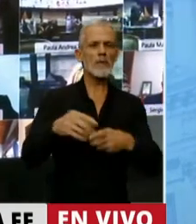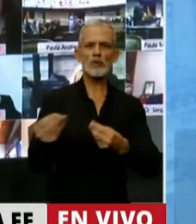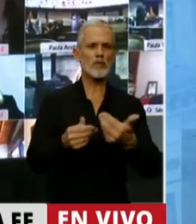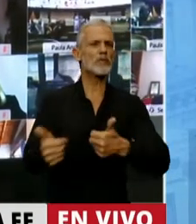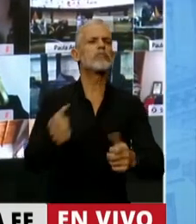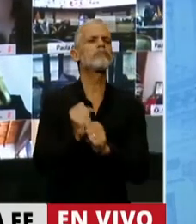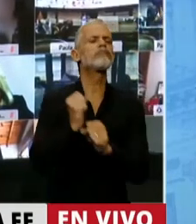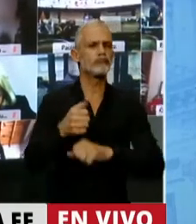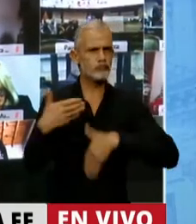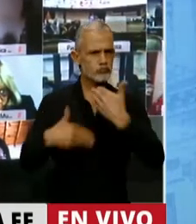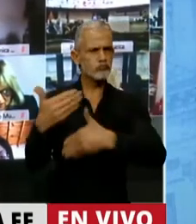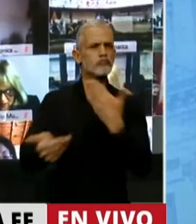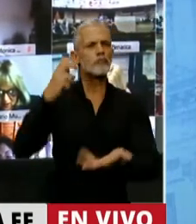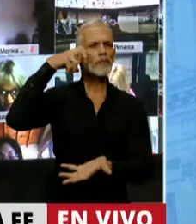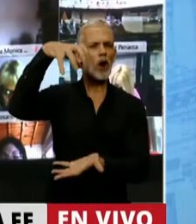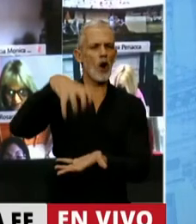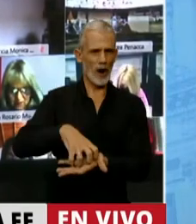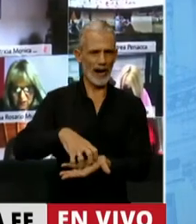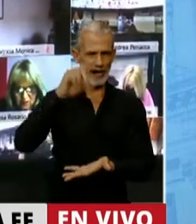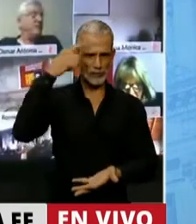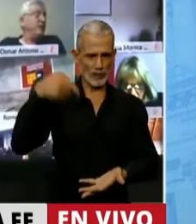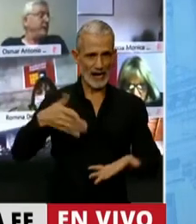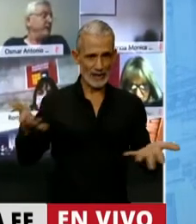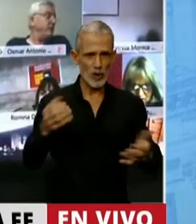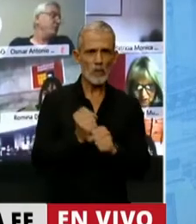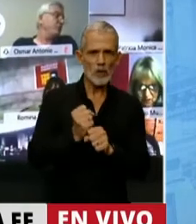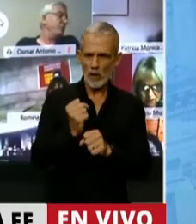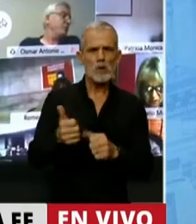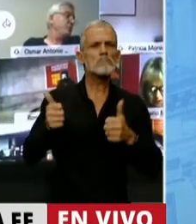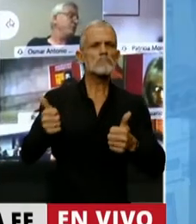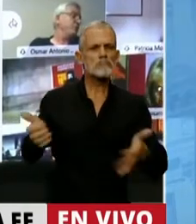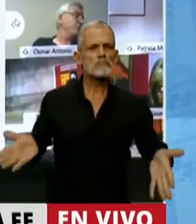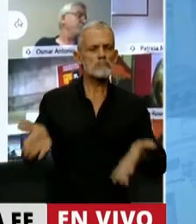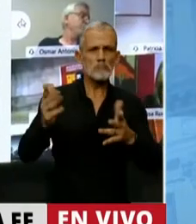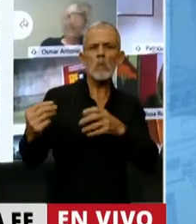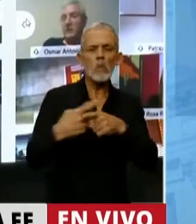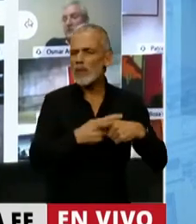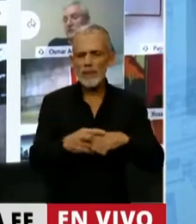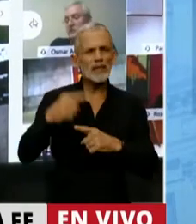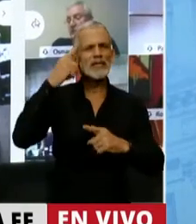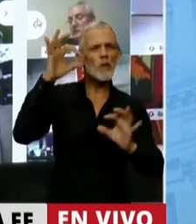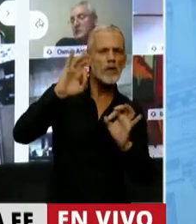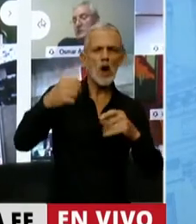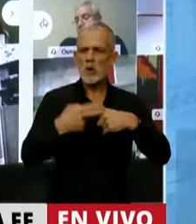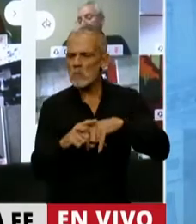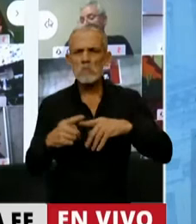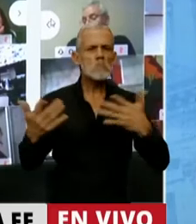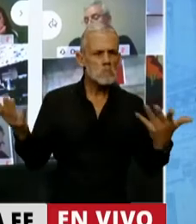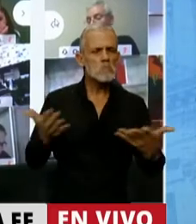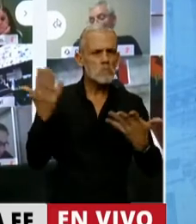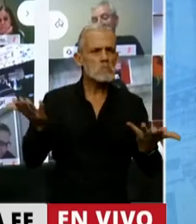Presupuestos del Honorable Congreso de la Nación, de cómo trabaja. Hemos podido debatir, discutir,